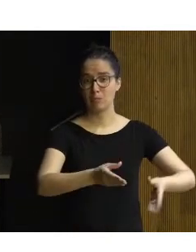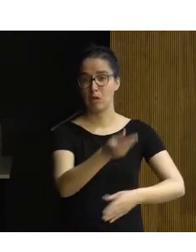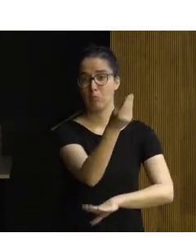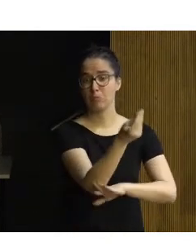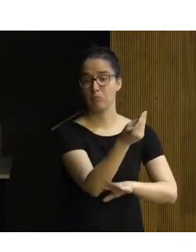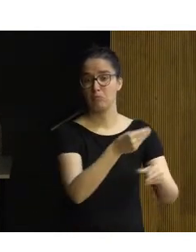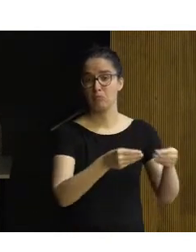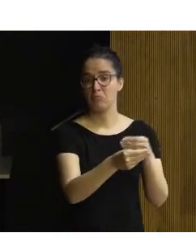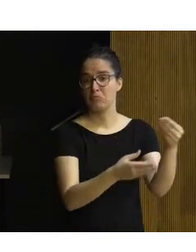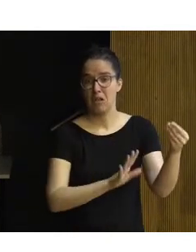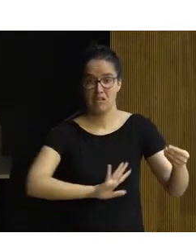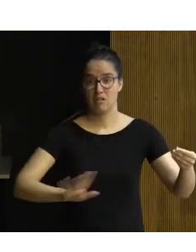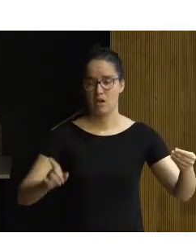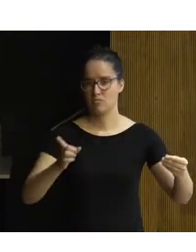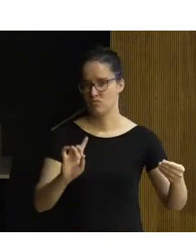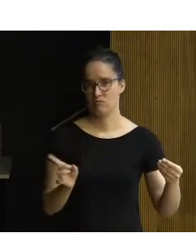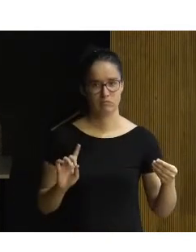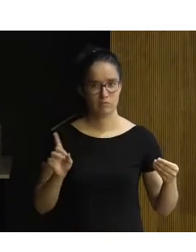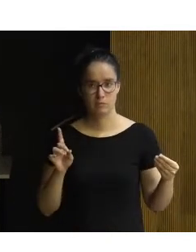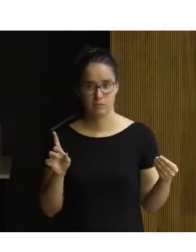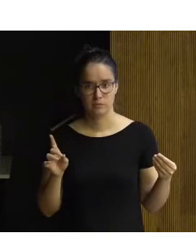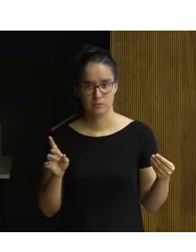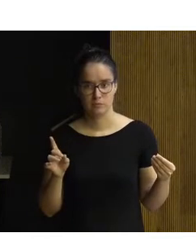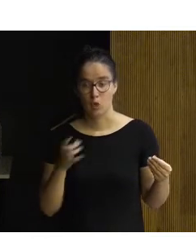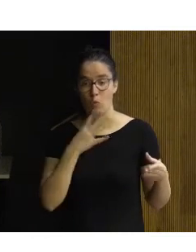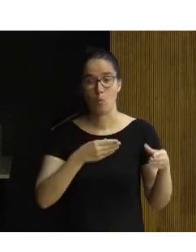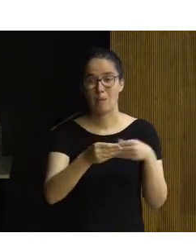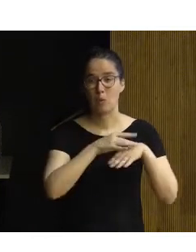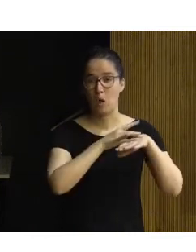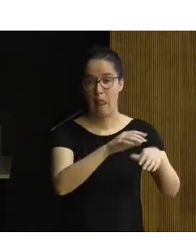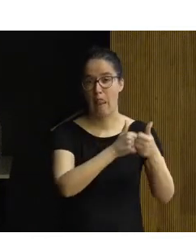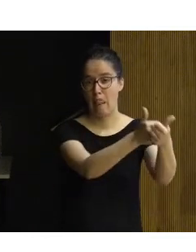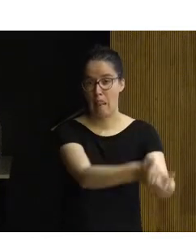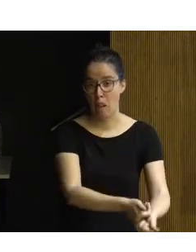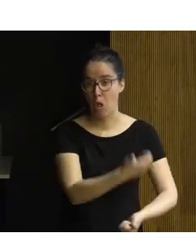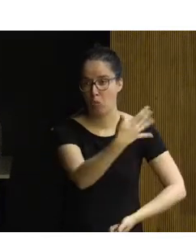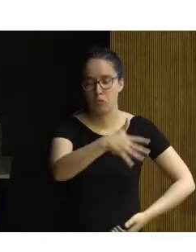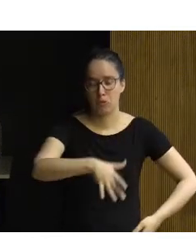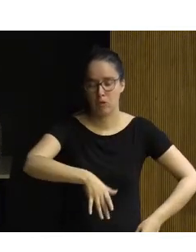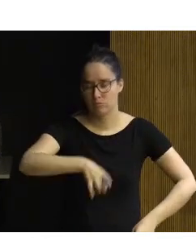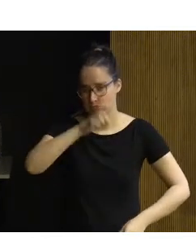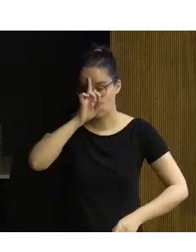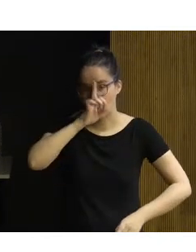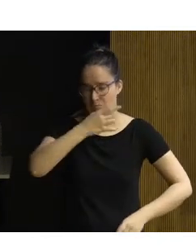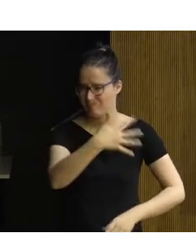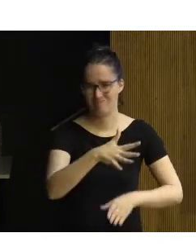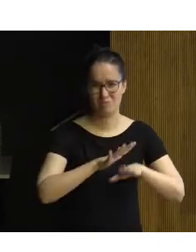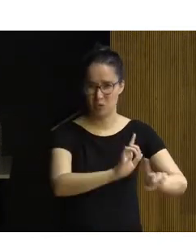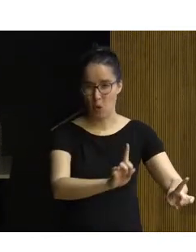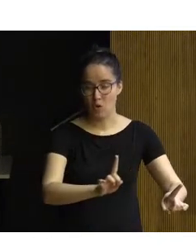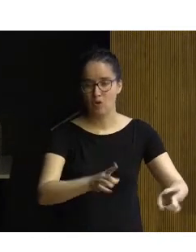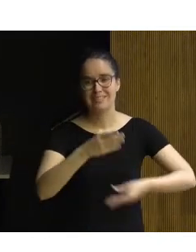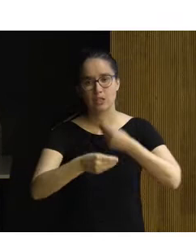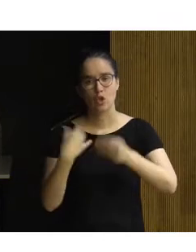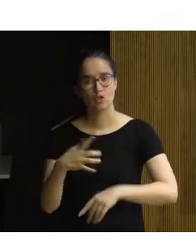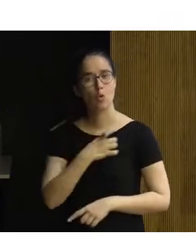especie de manual que se ha hecho no se sabe dónde. Ese es el valor de esto. Se ha hecho en un